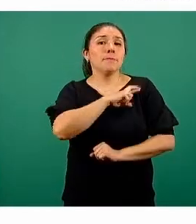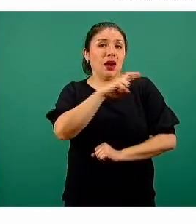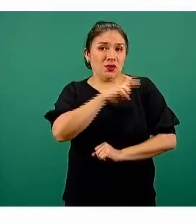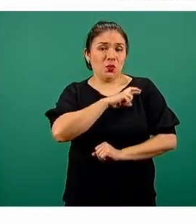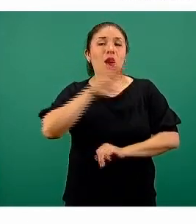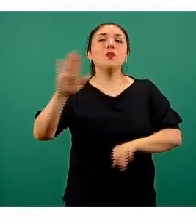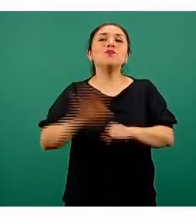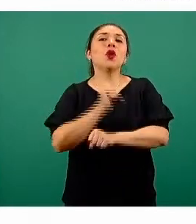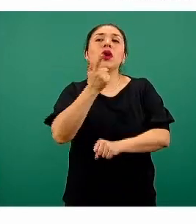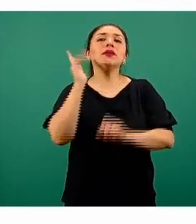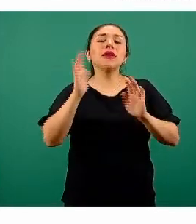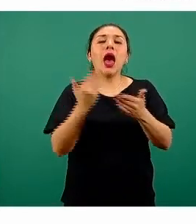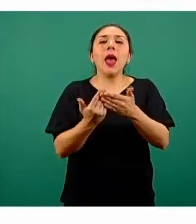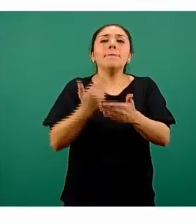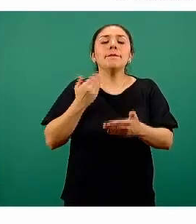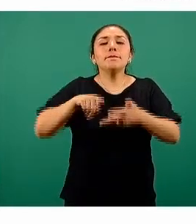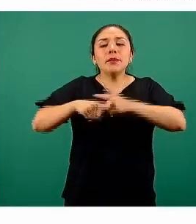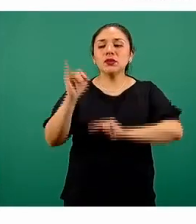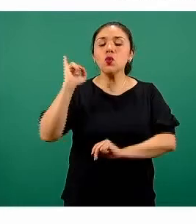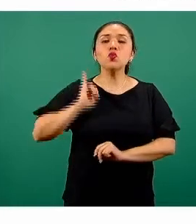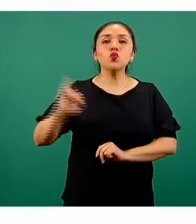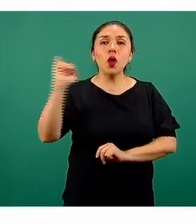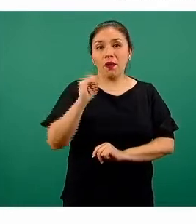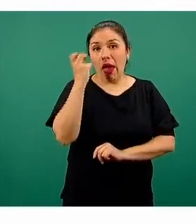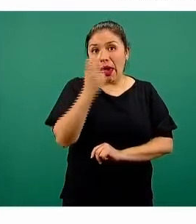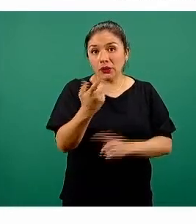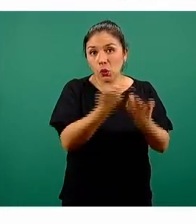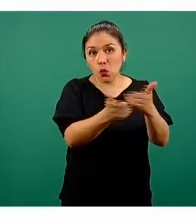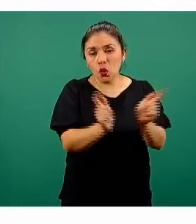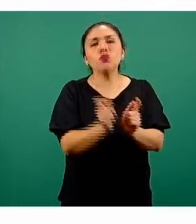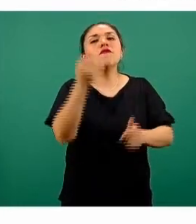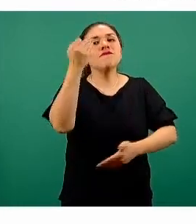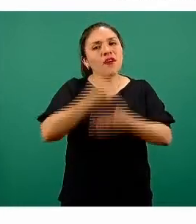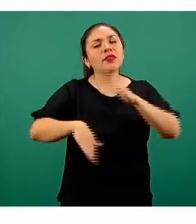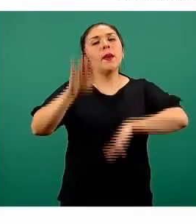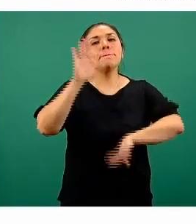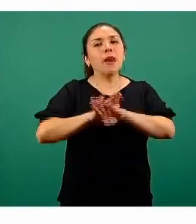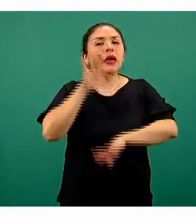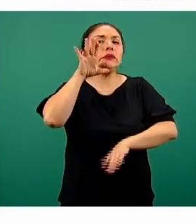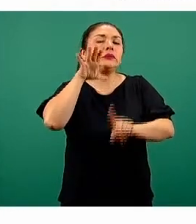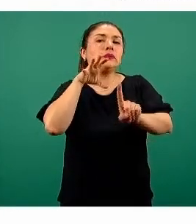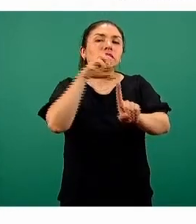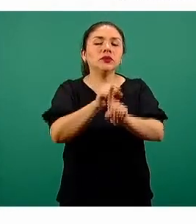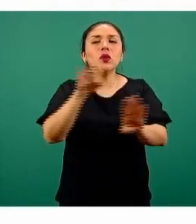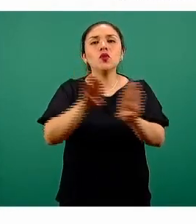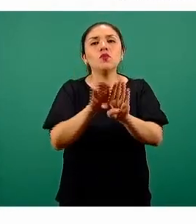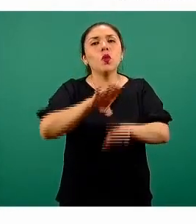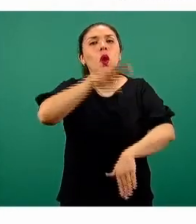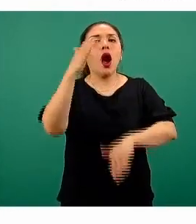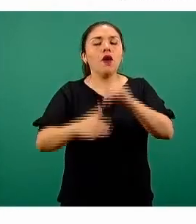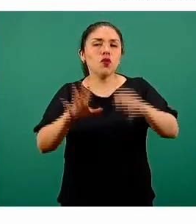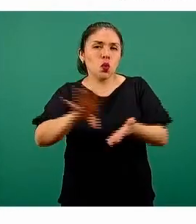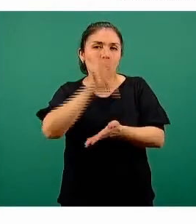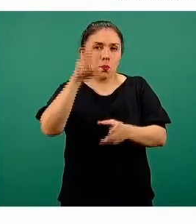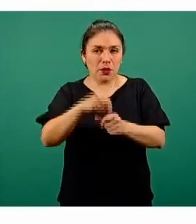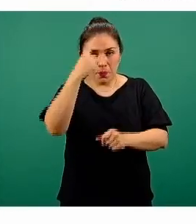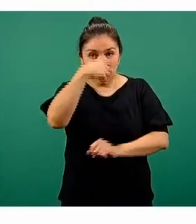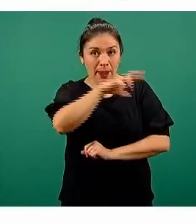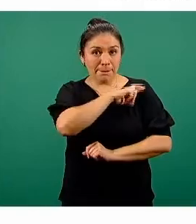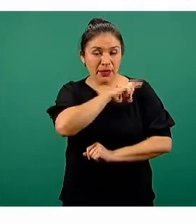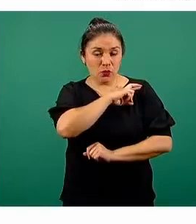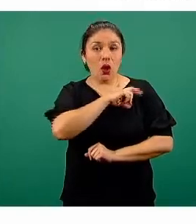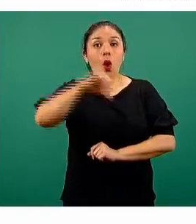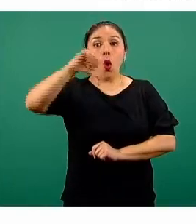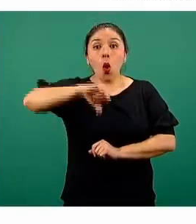dado que iniciamos el jueves pasado y todavía nos falta completar la meta para el sector privado. Pero hoy